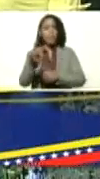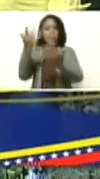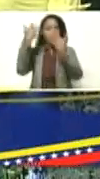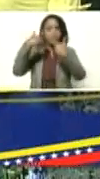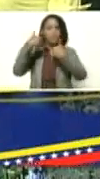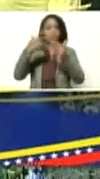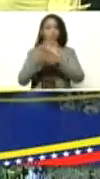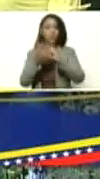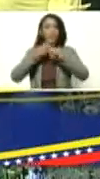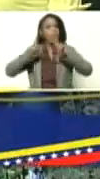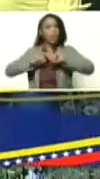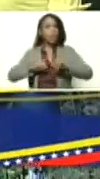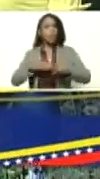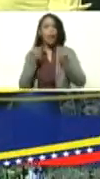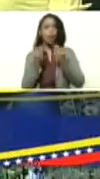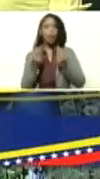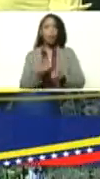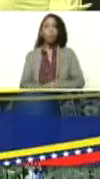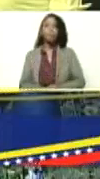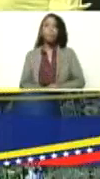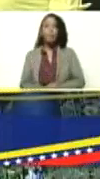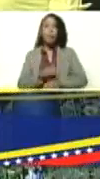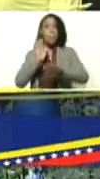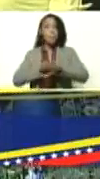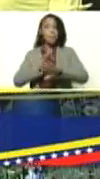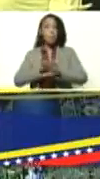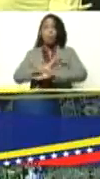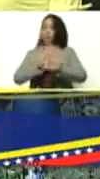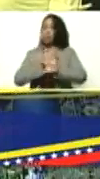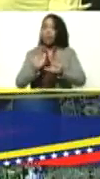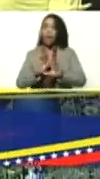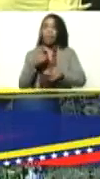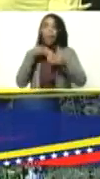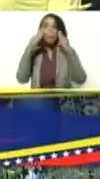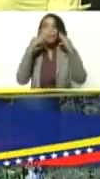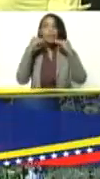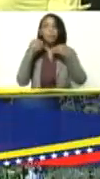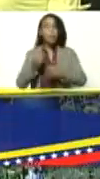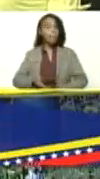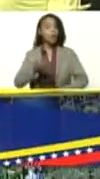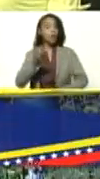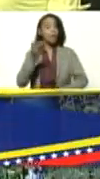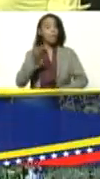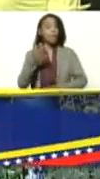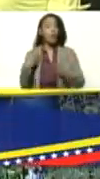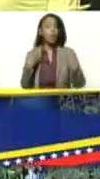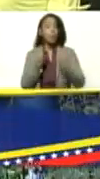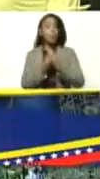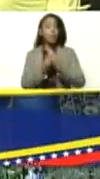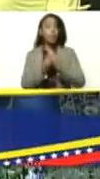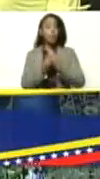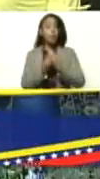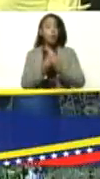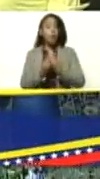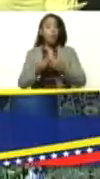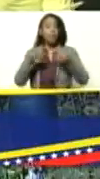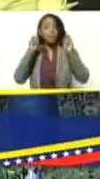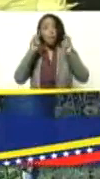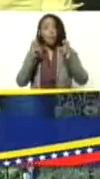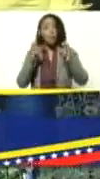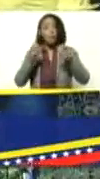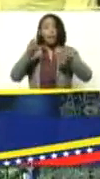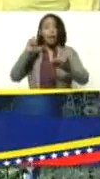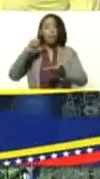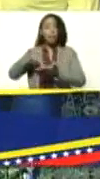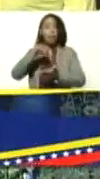diversificación de la economía pasamos de allá de la experiencia importante los compañeros del rubro caprino ovino